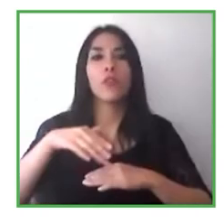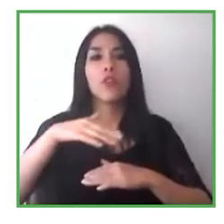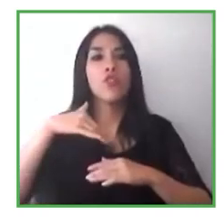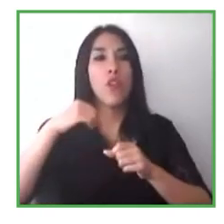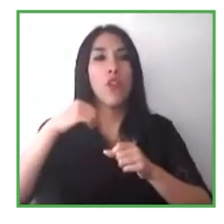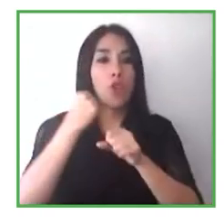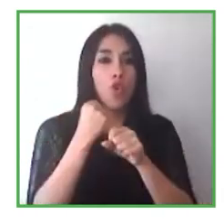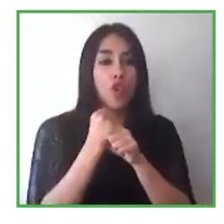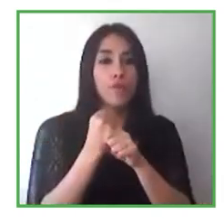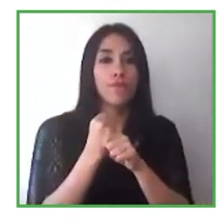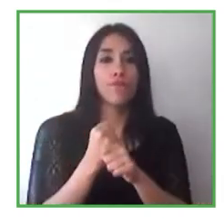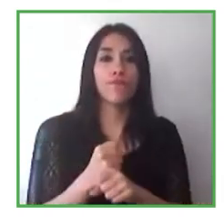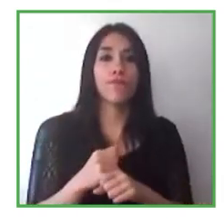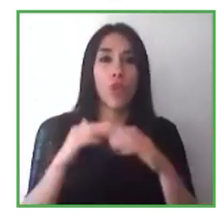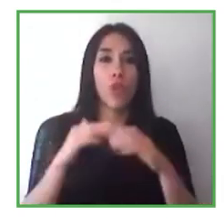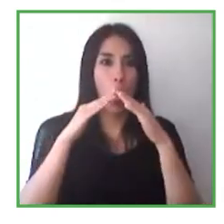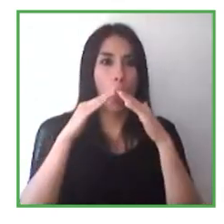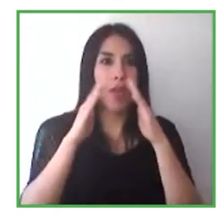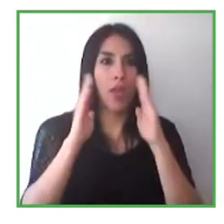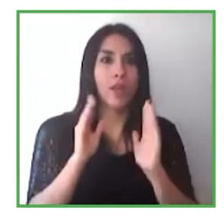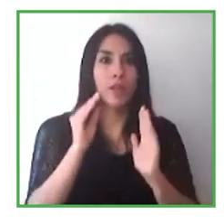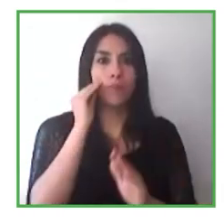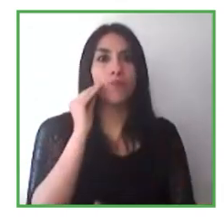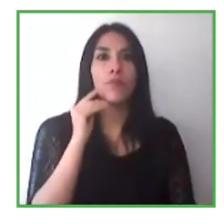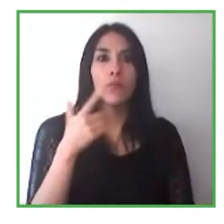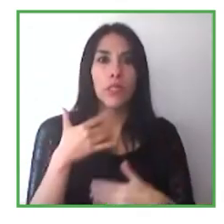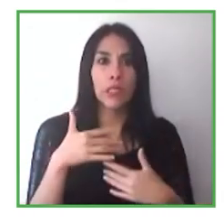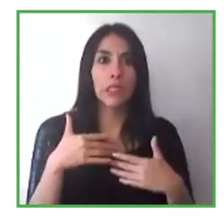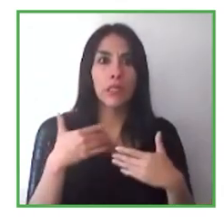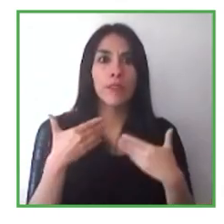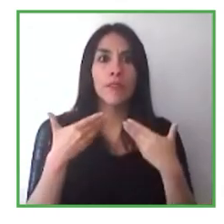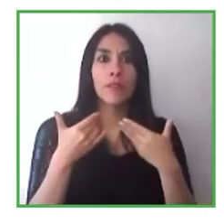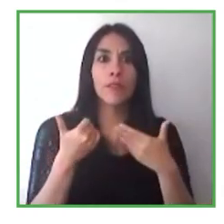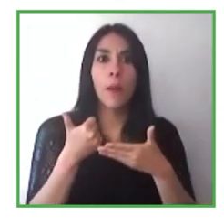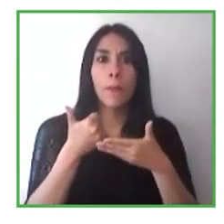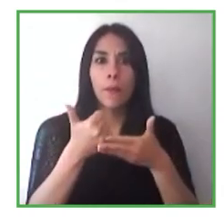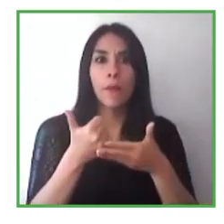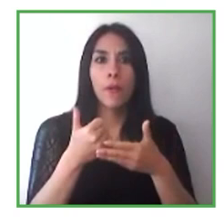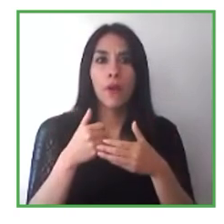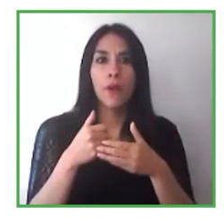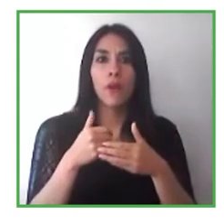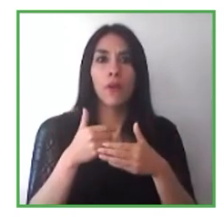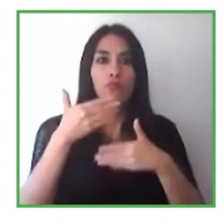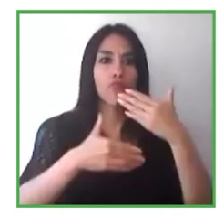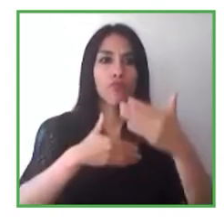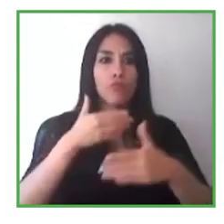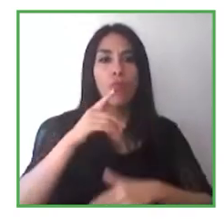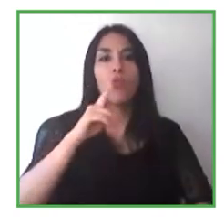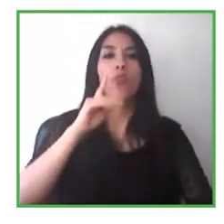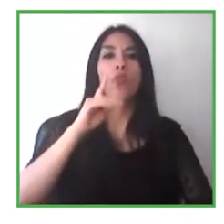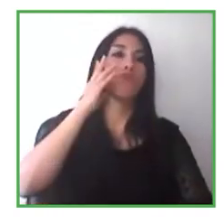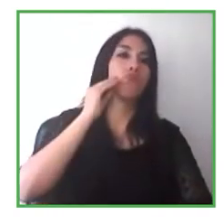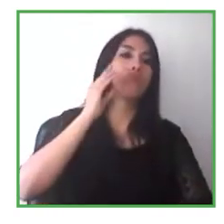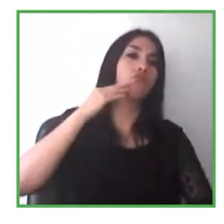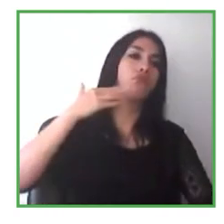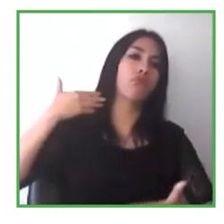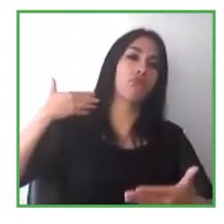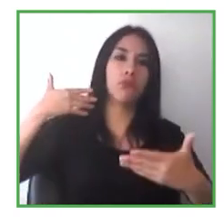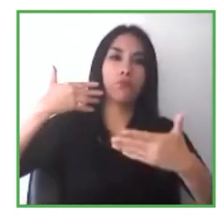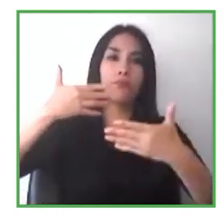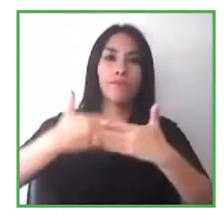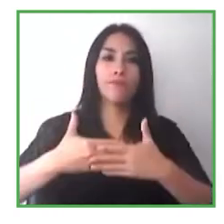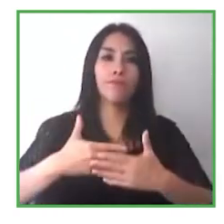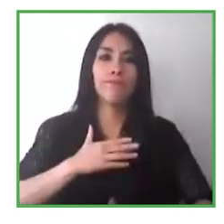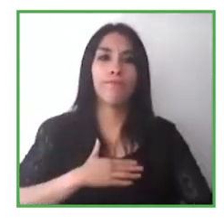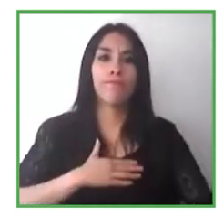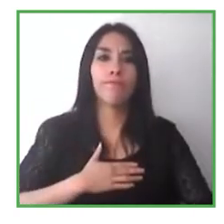esto al lugar de trabajo y poder normalizar esto y me doy cuenta que tengo a mi cuidador personal acá en el espacio laboral también. Entonces así